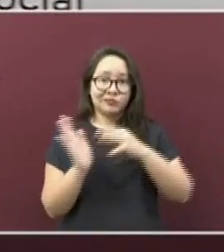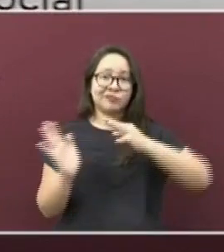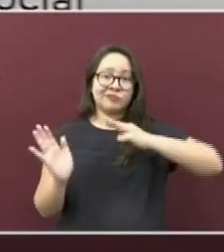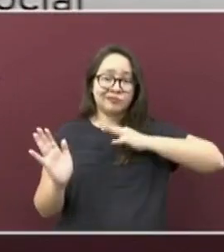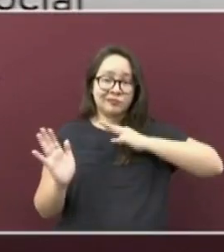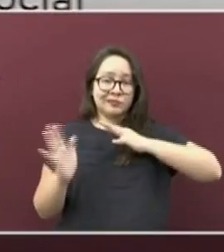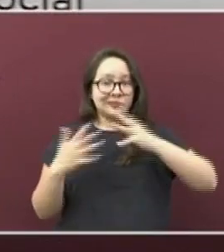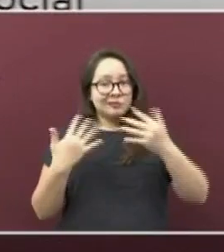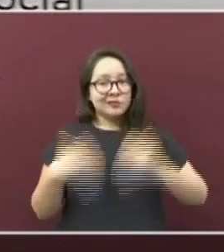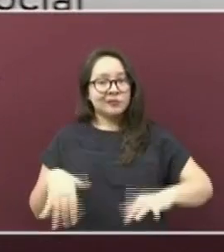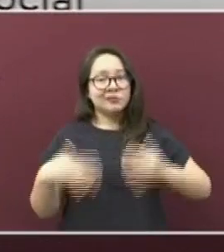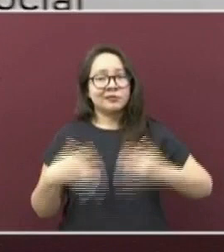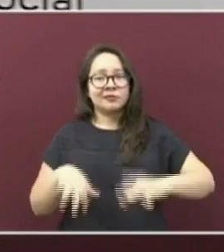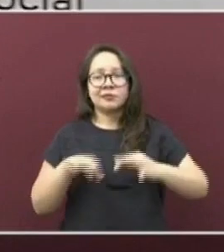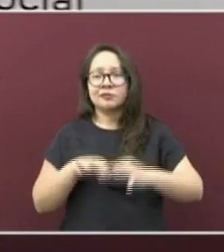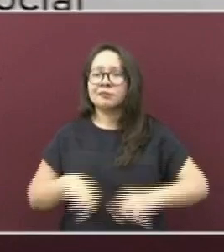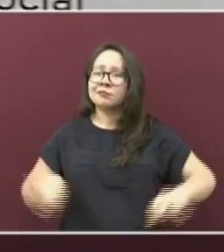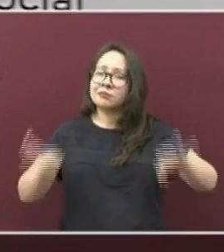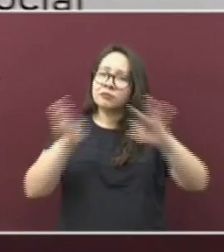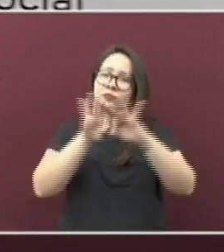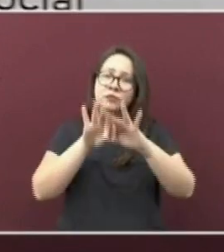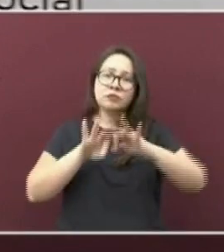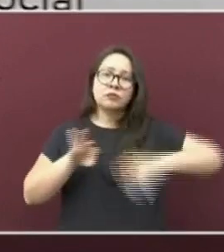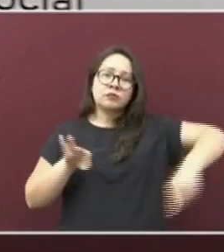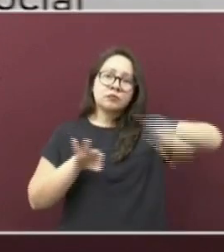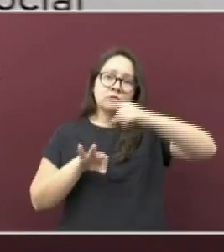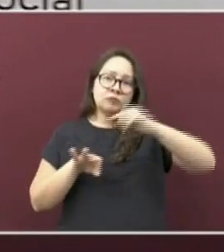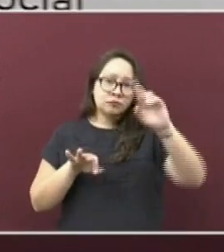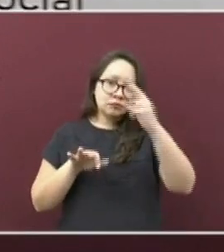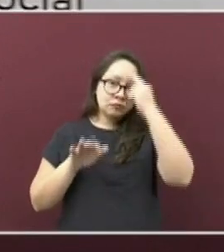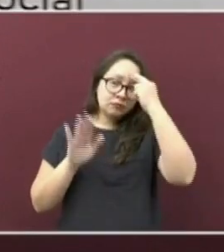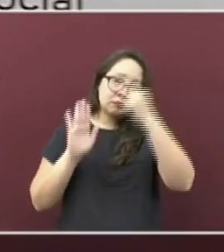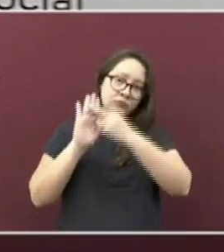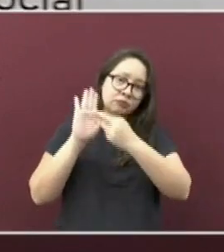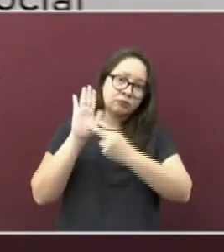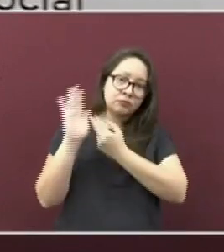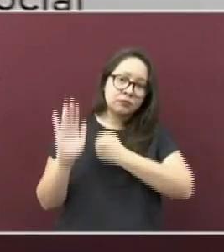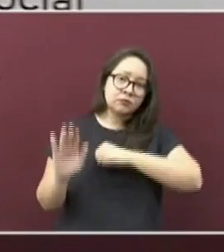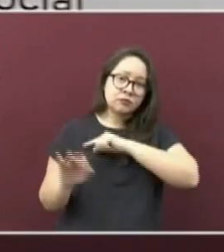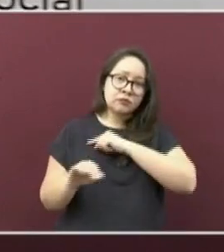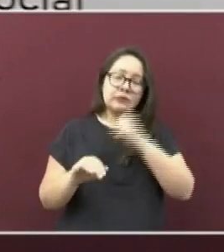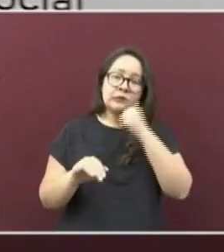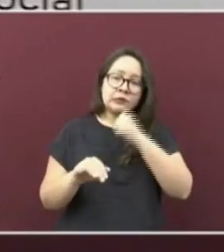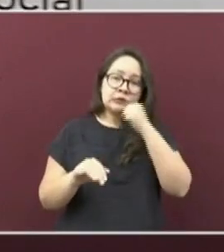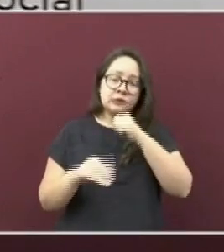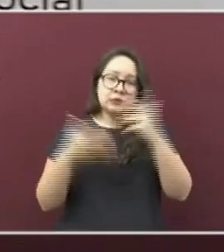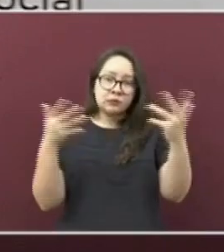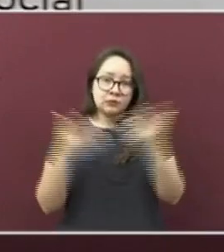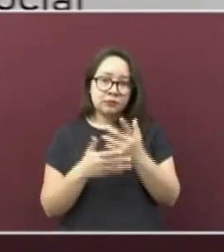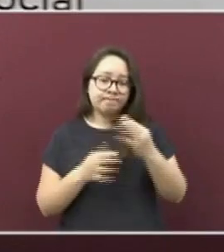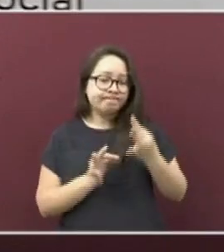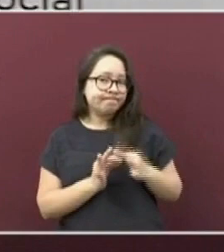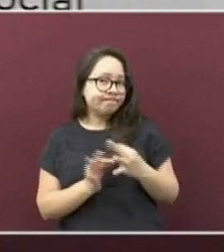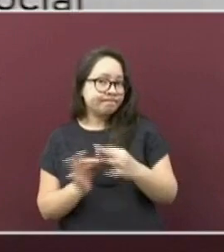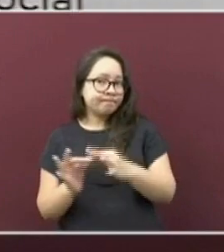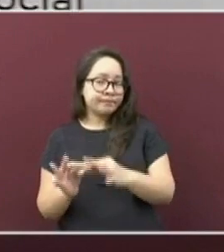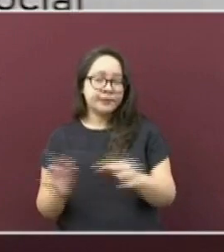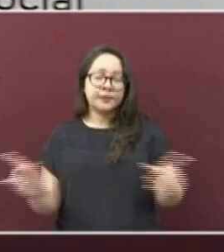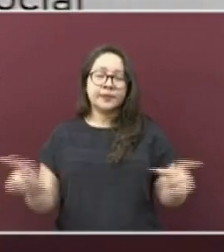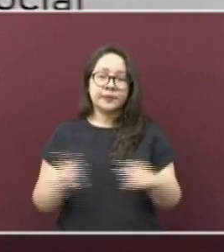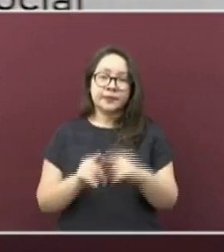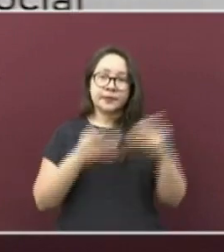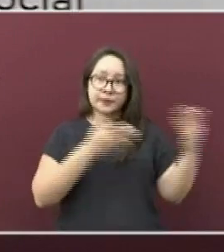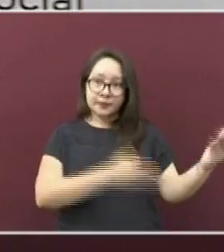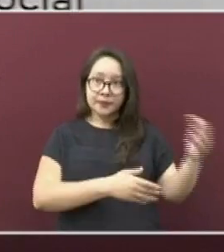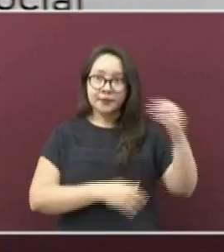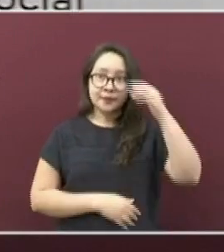por eso es importante no minimizar las medidas preventivas y llevarlas a cabo en todo momento, de manera estricta. Regreso el uso de